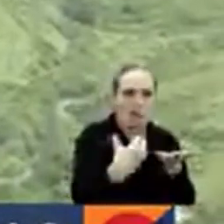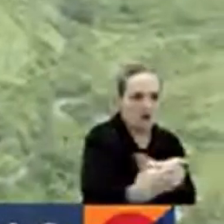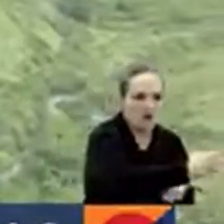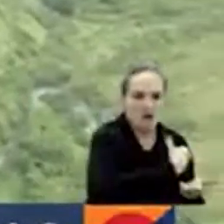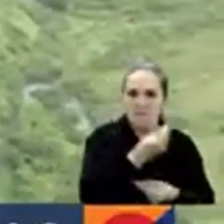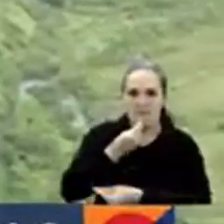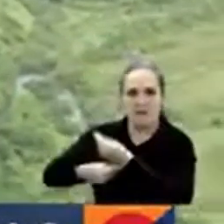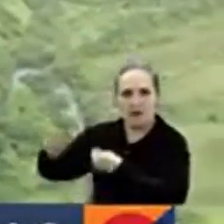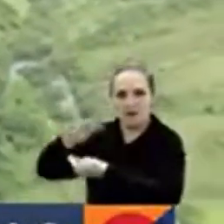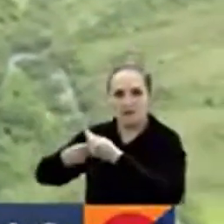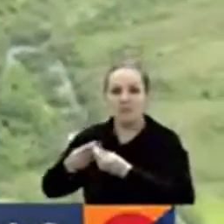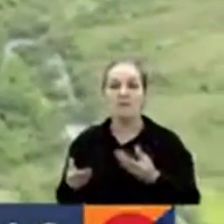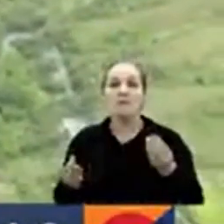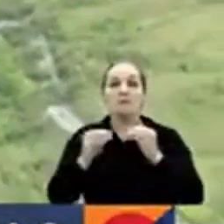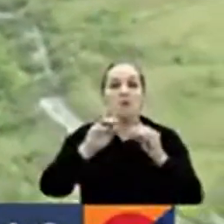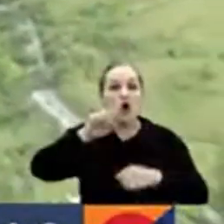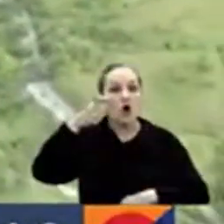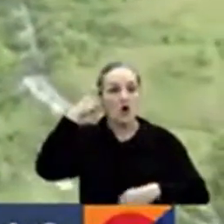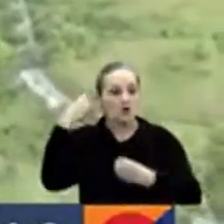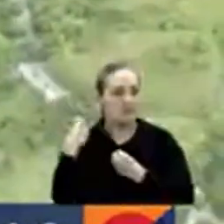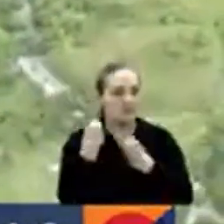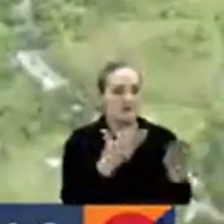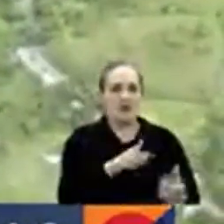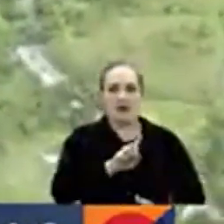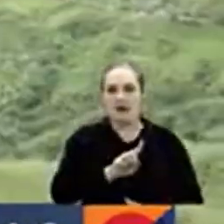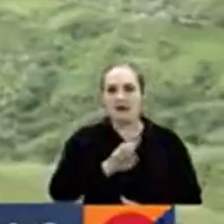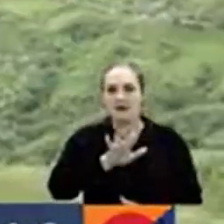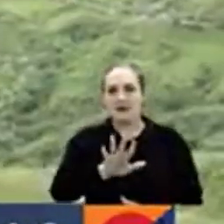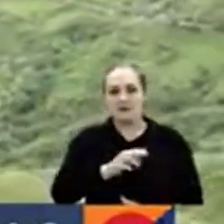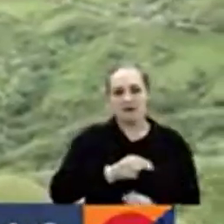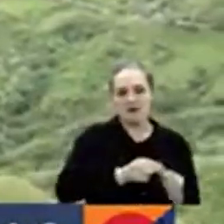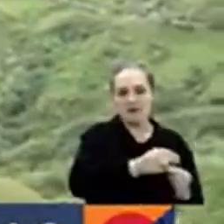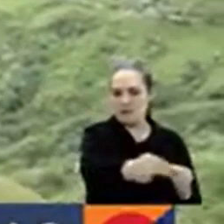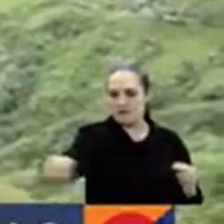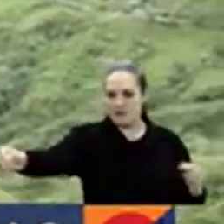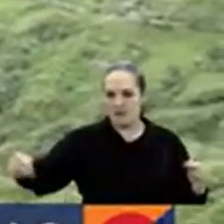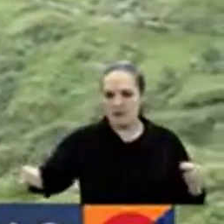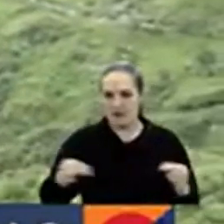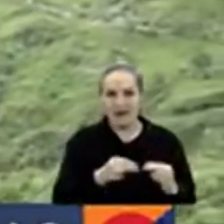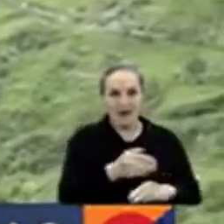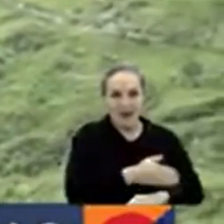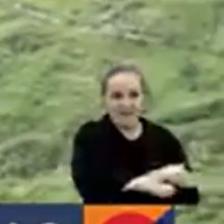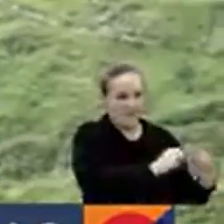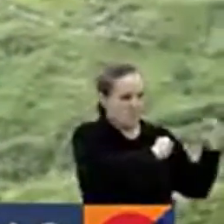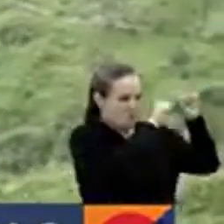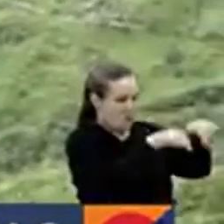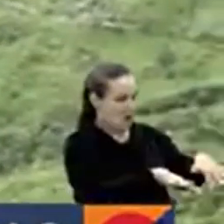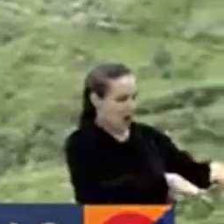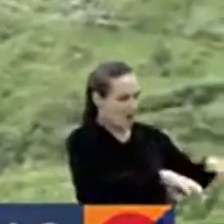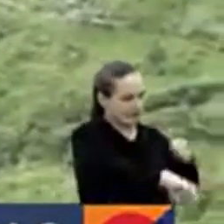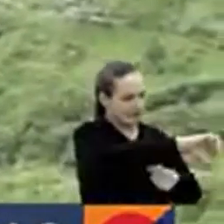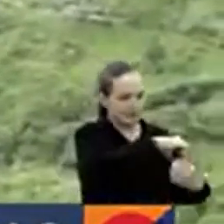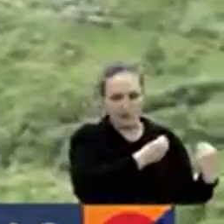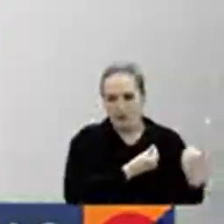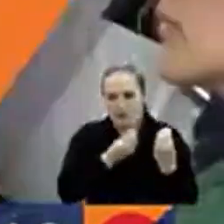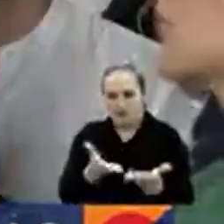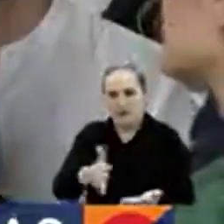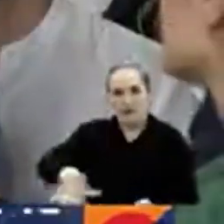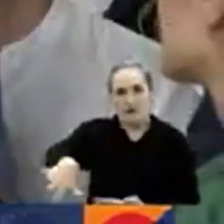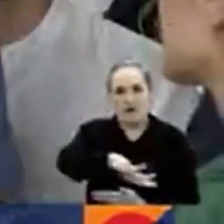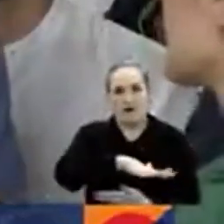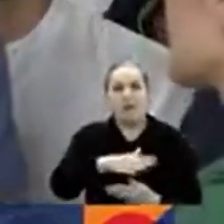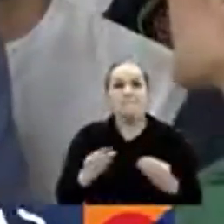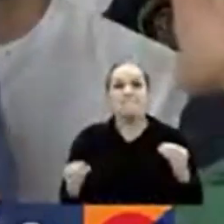cinco hectáreas a campesinos que perdieron sus parcelas en deslizamiento. Declaratoria de emergencia será ampliada sur de Cauca y Putumayo.